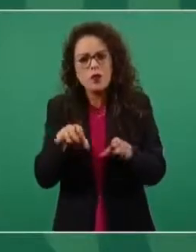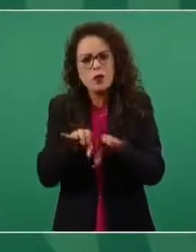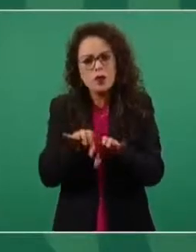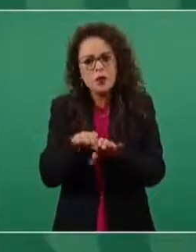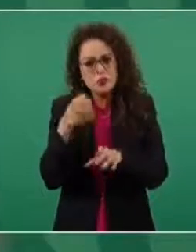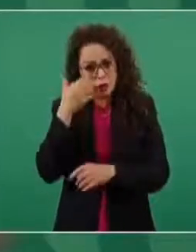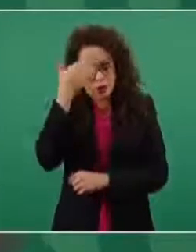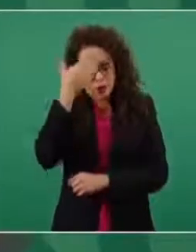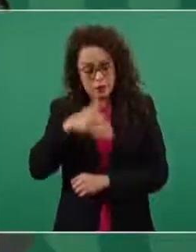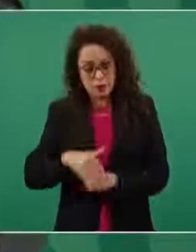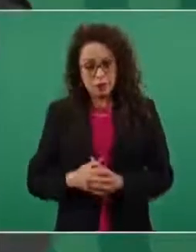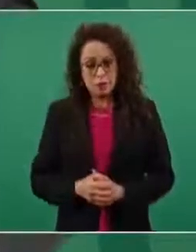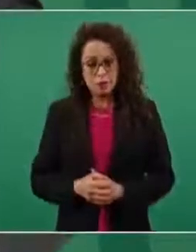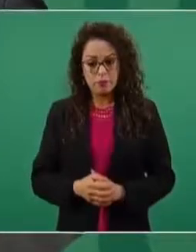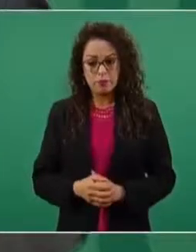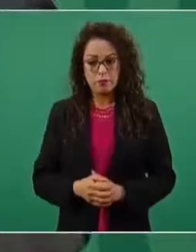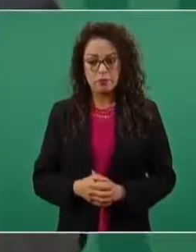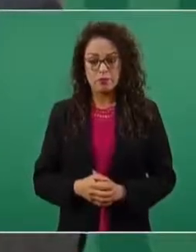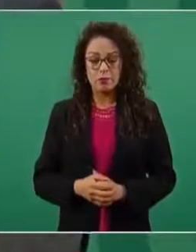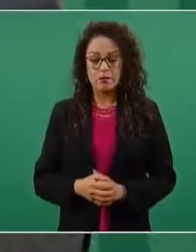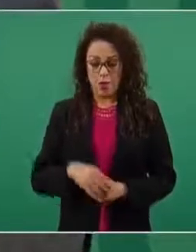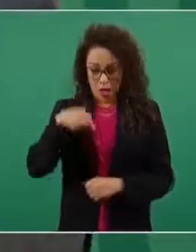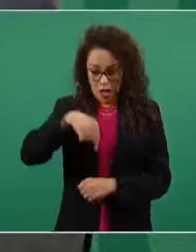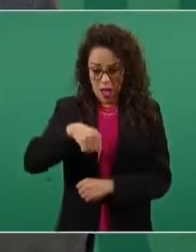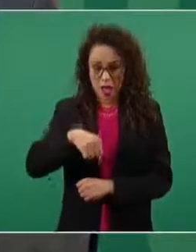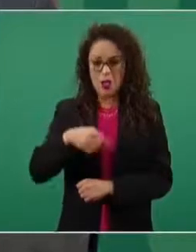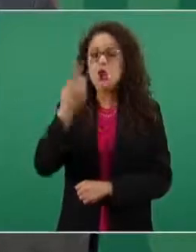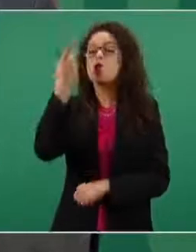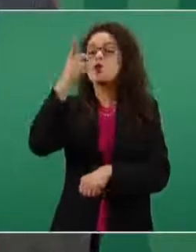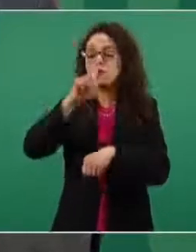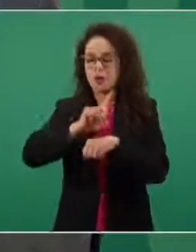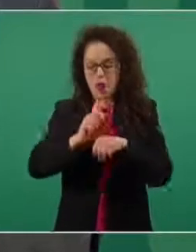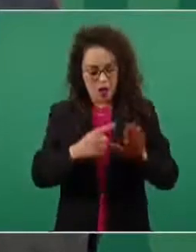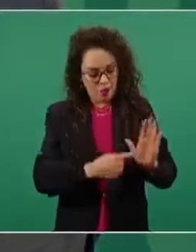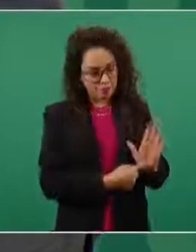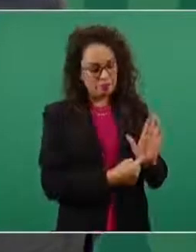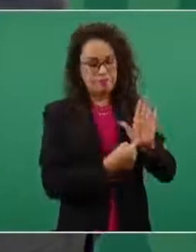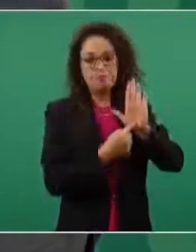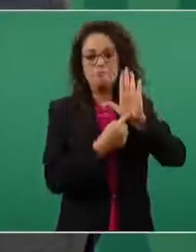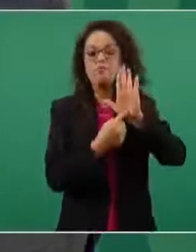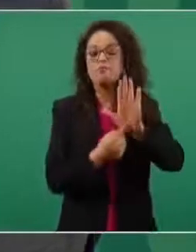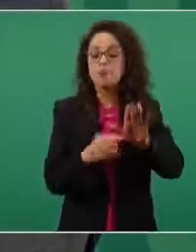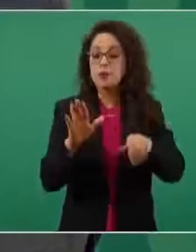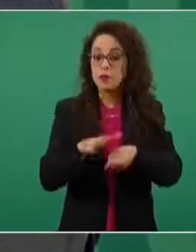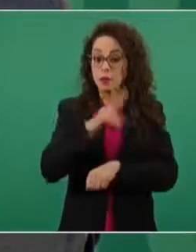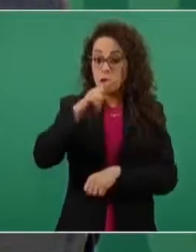Un día vamos aquí a mostrar, porque la gente no lo sabe,